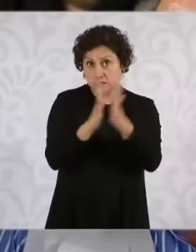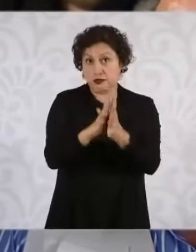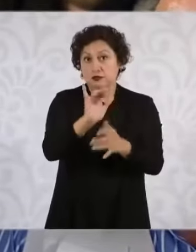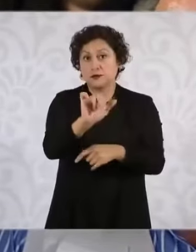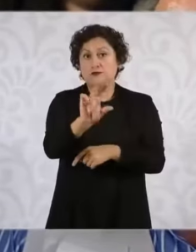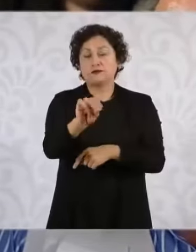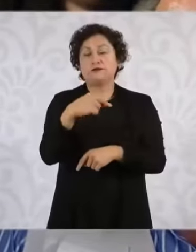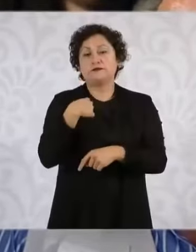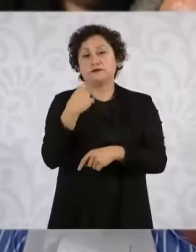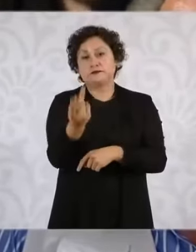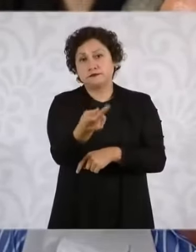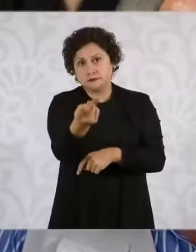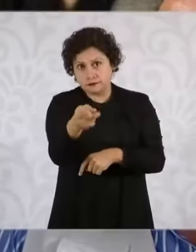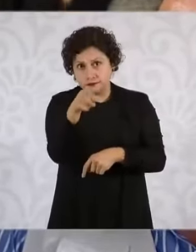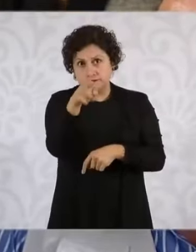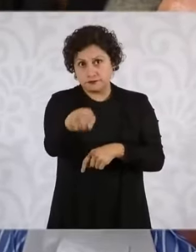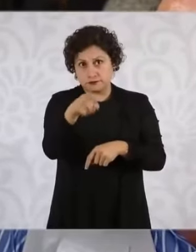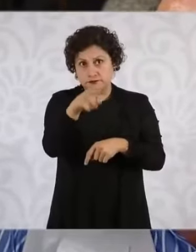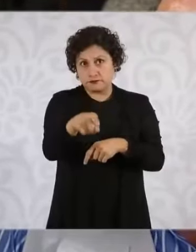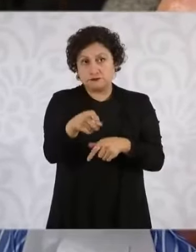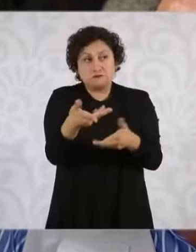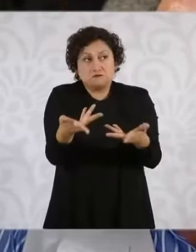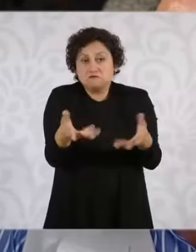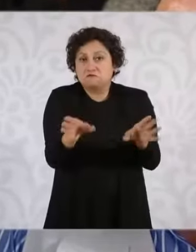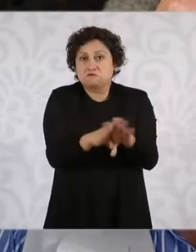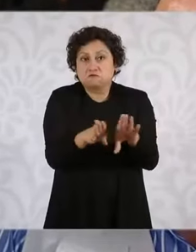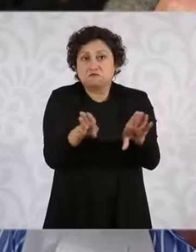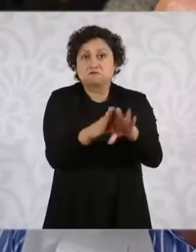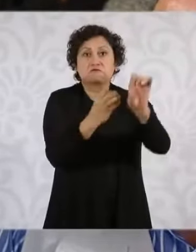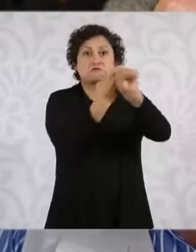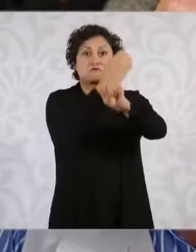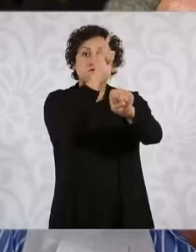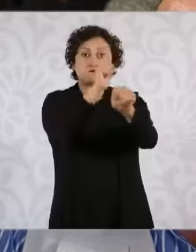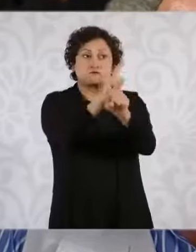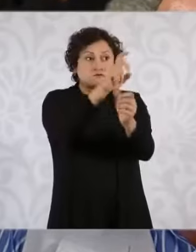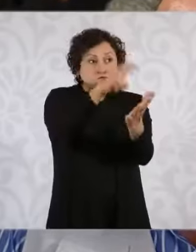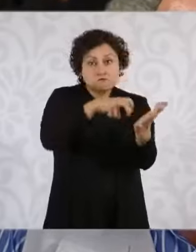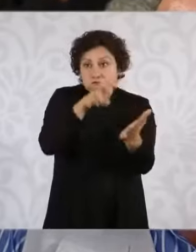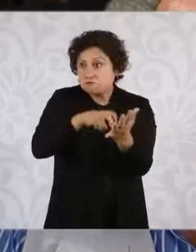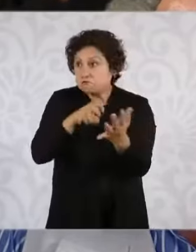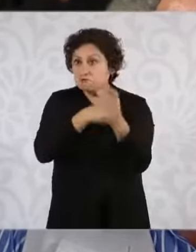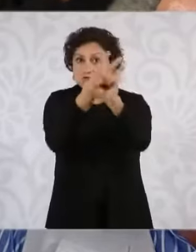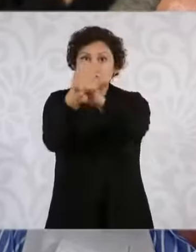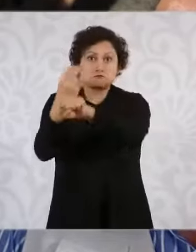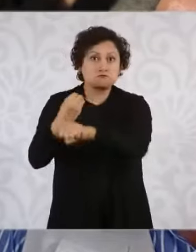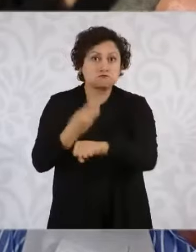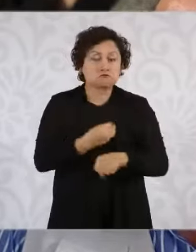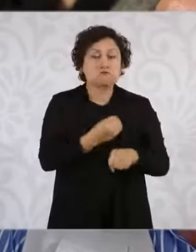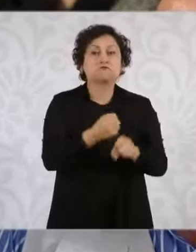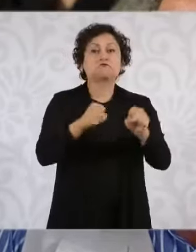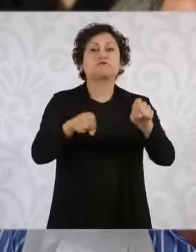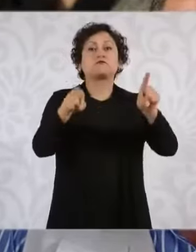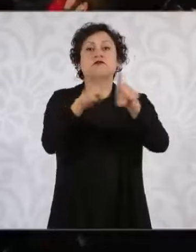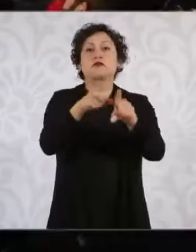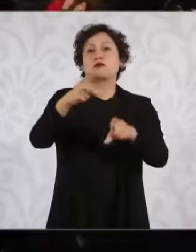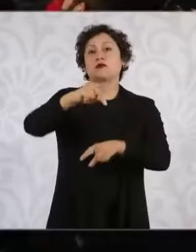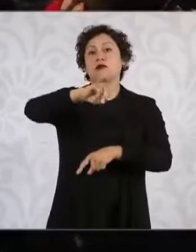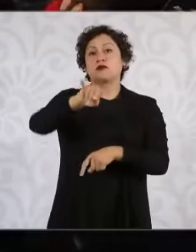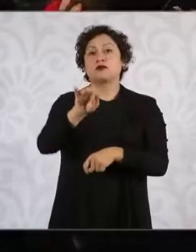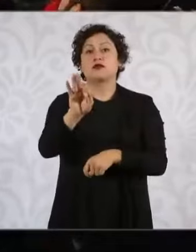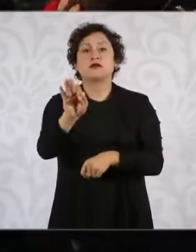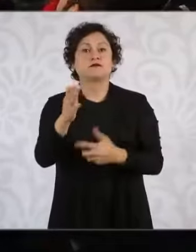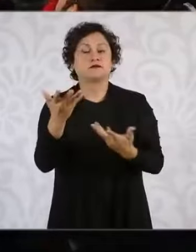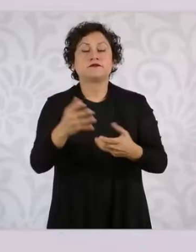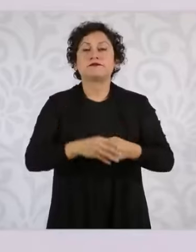que se reformen o se renueven las fiscalías estatales y los poderes judiciales. Vamos primero con el